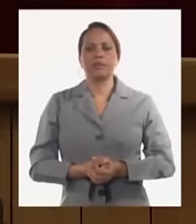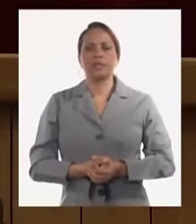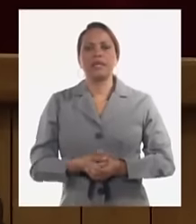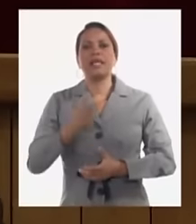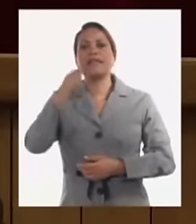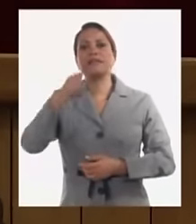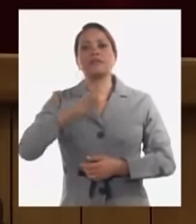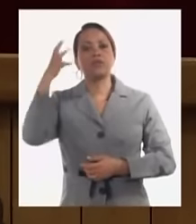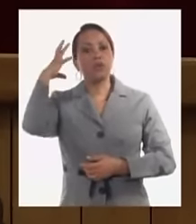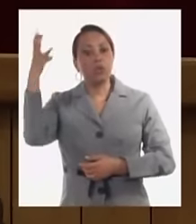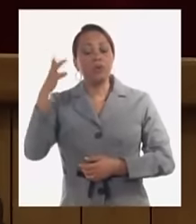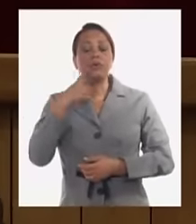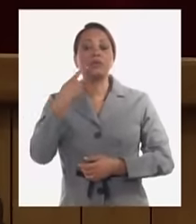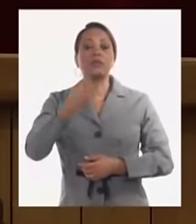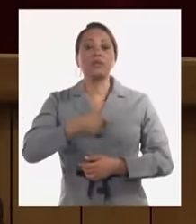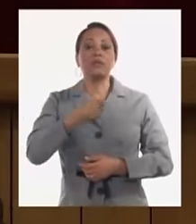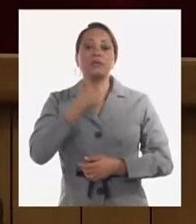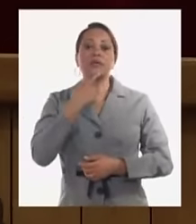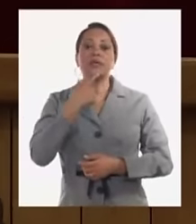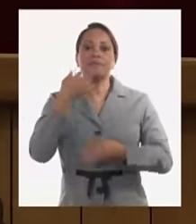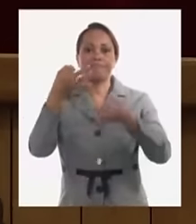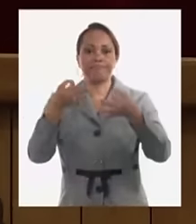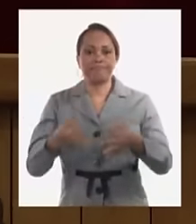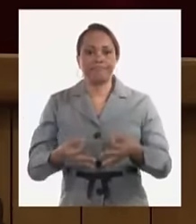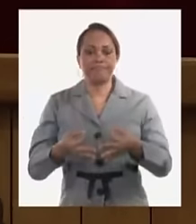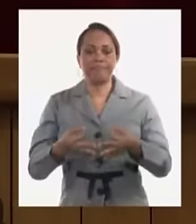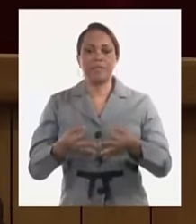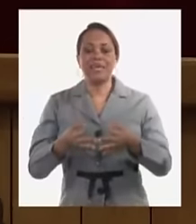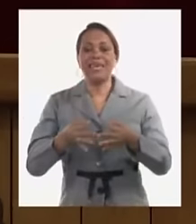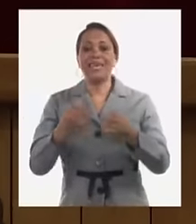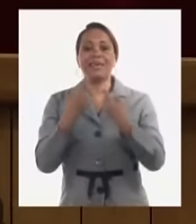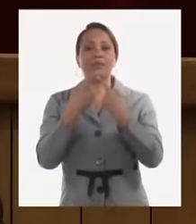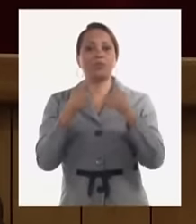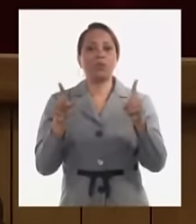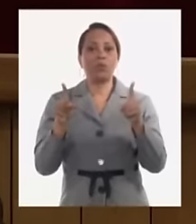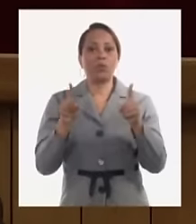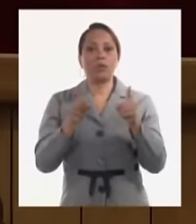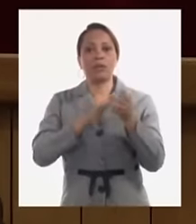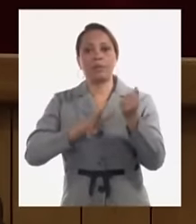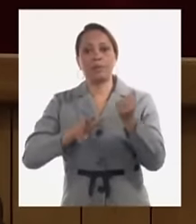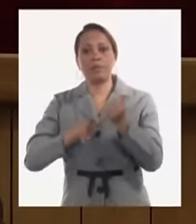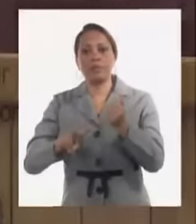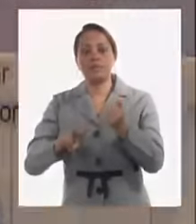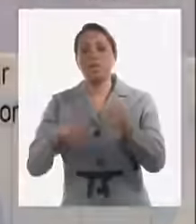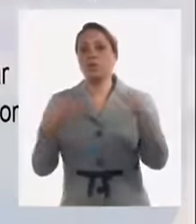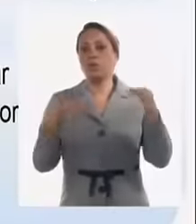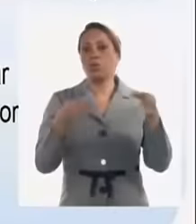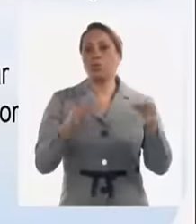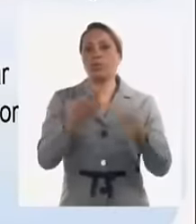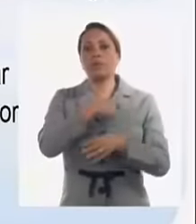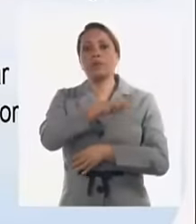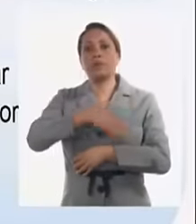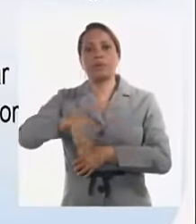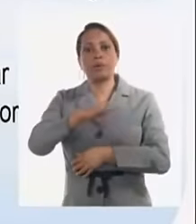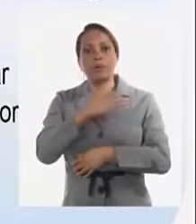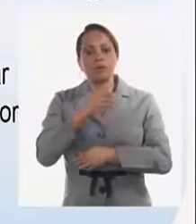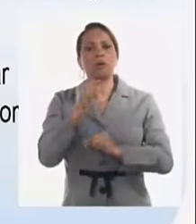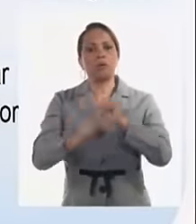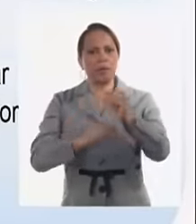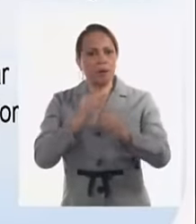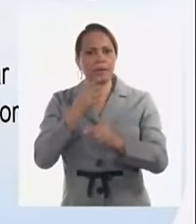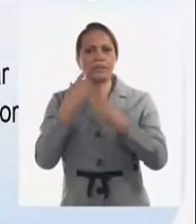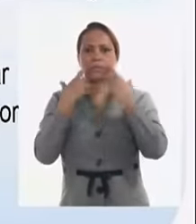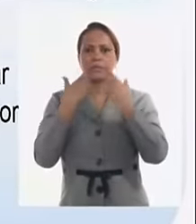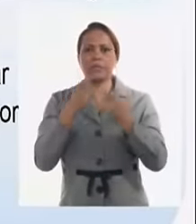tiene que primar a todos los niveles de gobierno los trámites de la población se han dado pasos de avance importantes